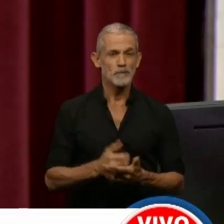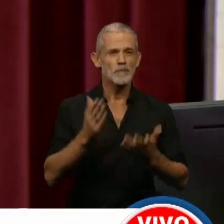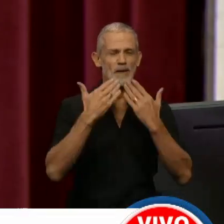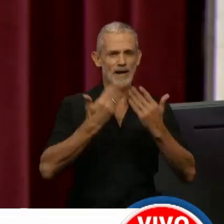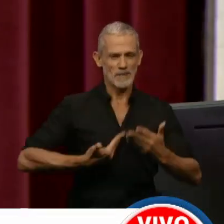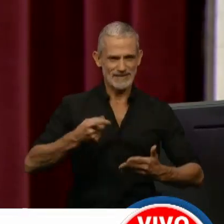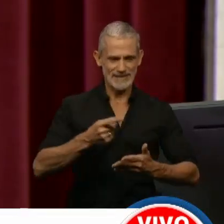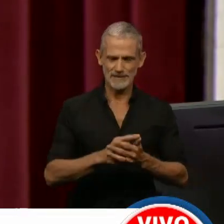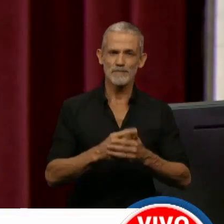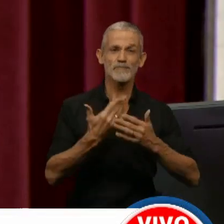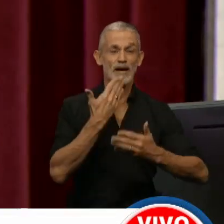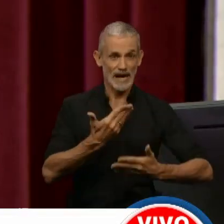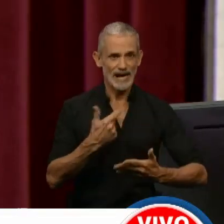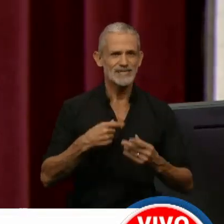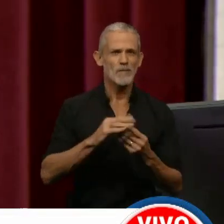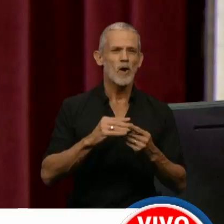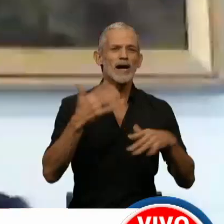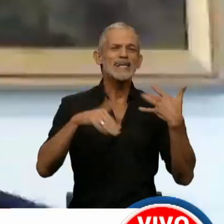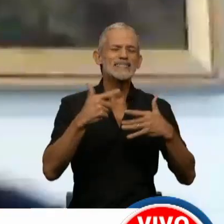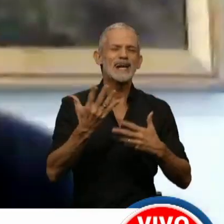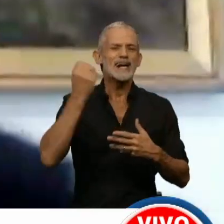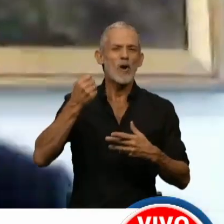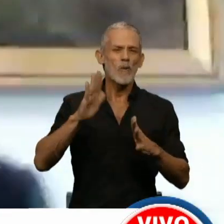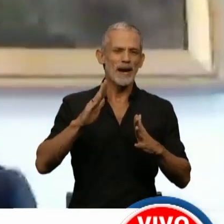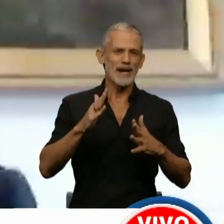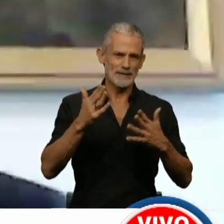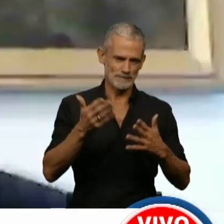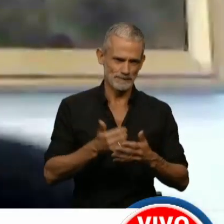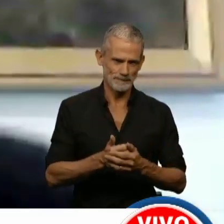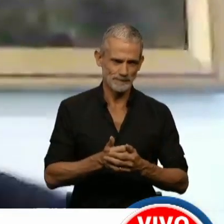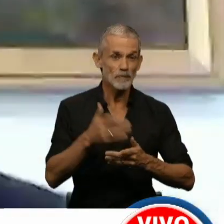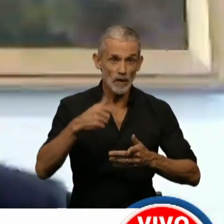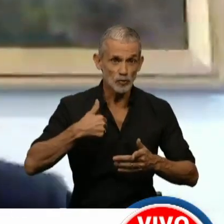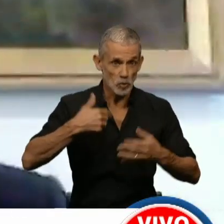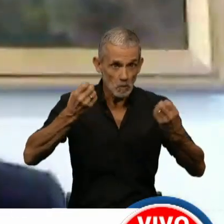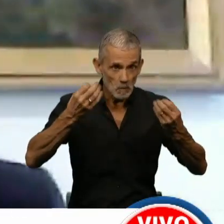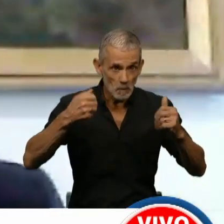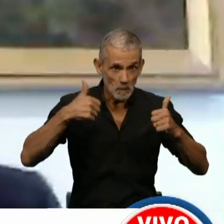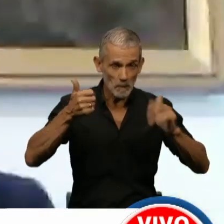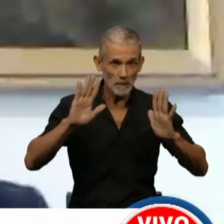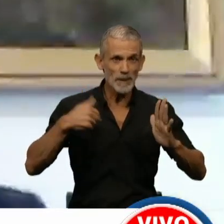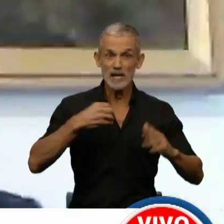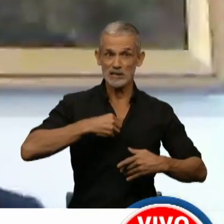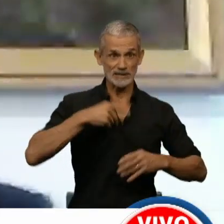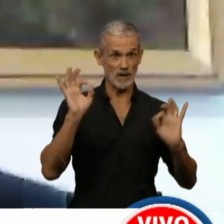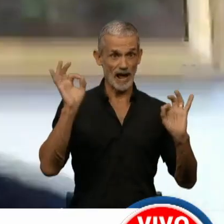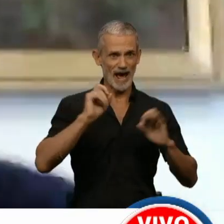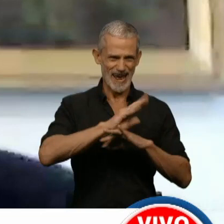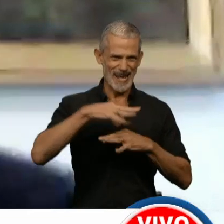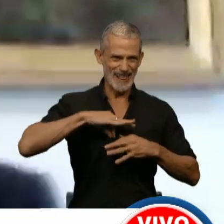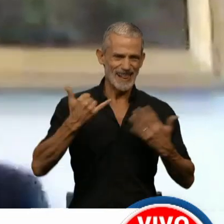Gracias, presidente. Gracias por su deseo de poder la participación. Quiero decirle que me encuentro bien, asintomático,